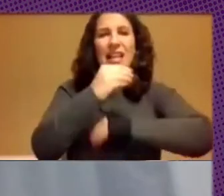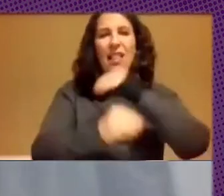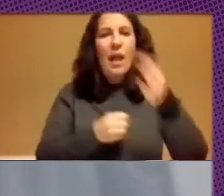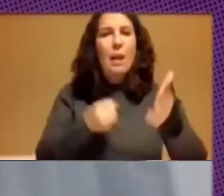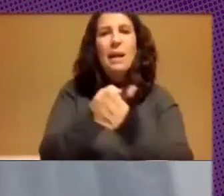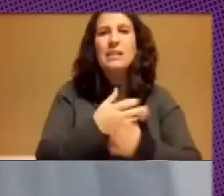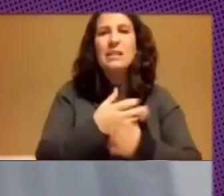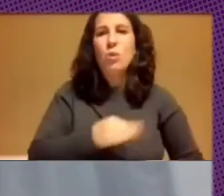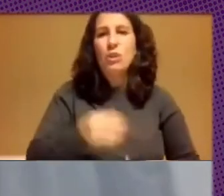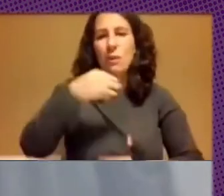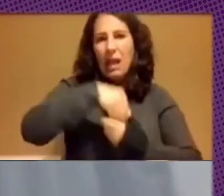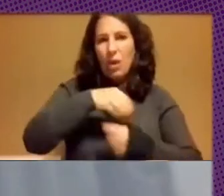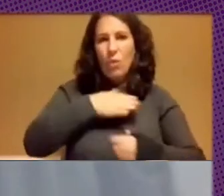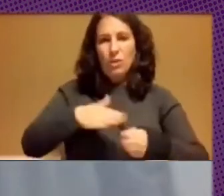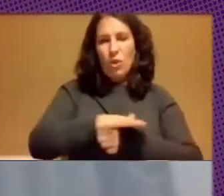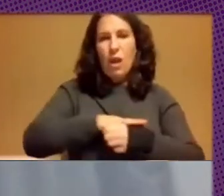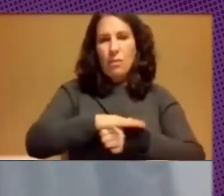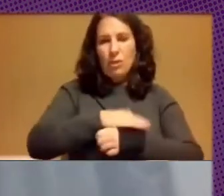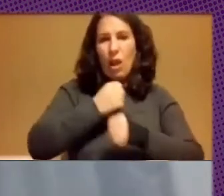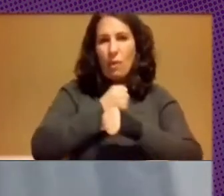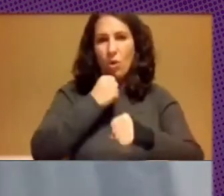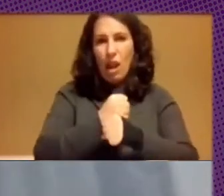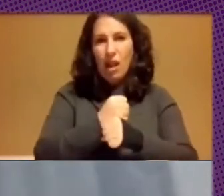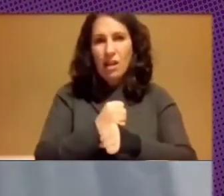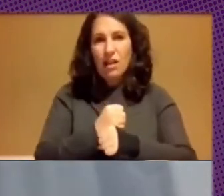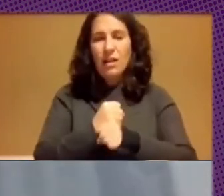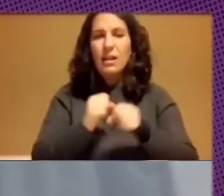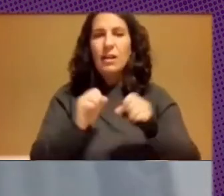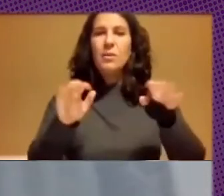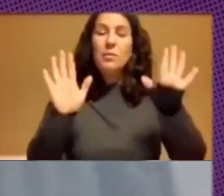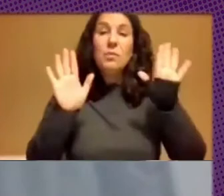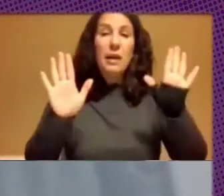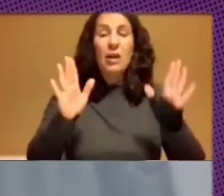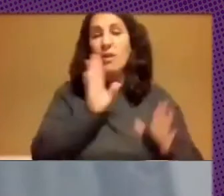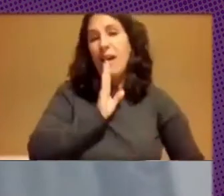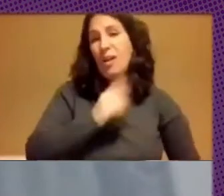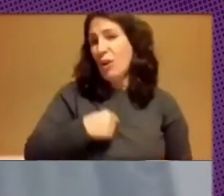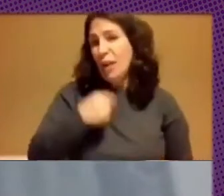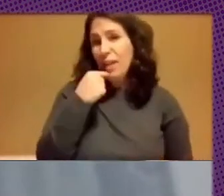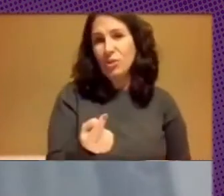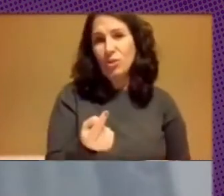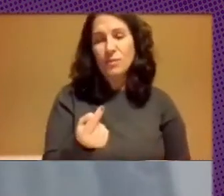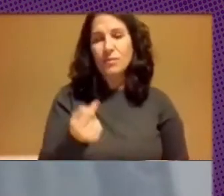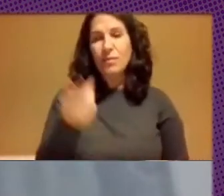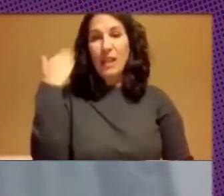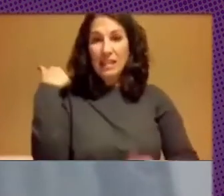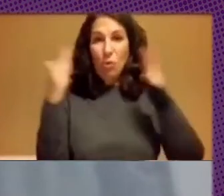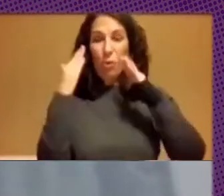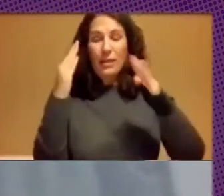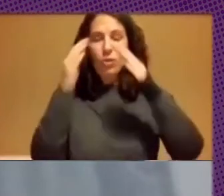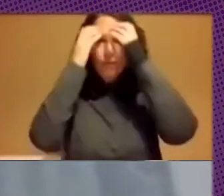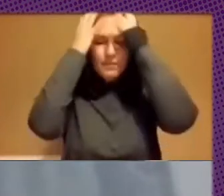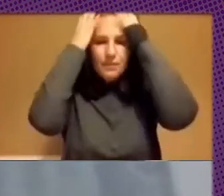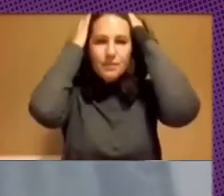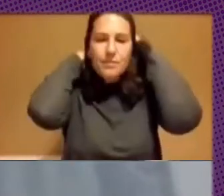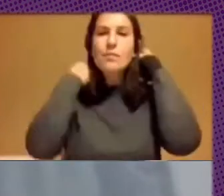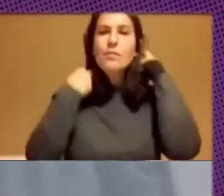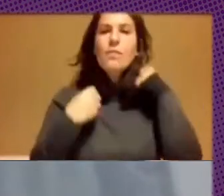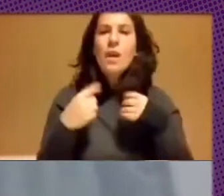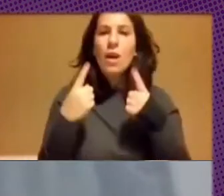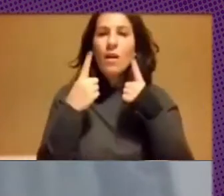ámbito laboral, pero bueno, lo que les decía, faltó eso, una unión de,